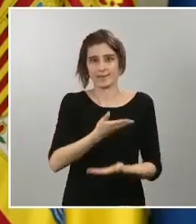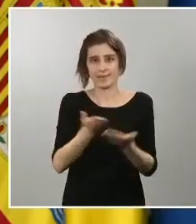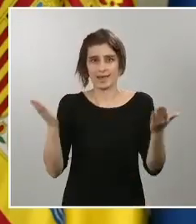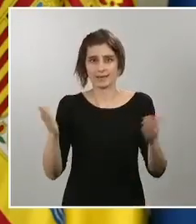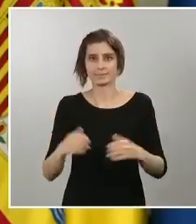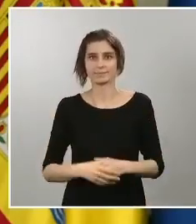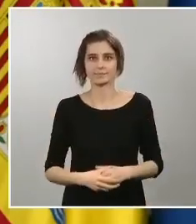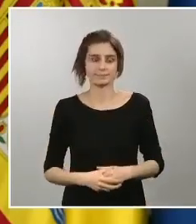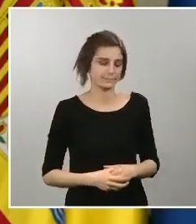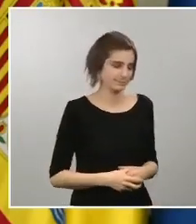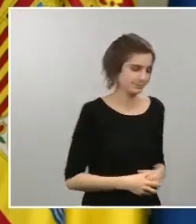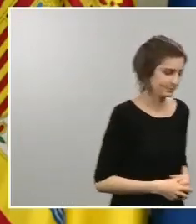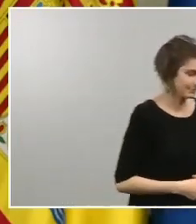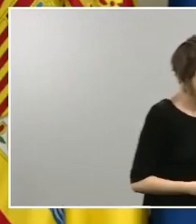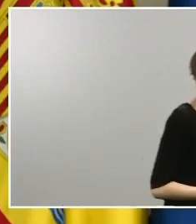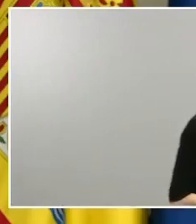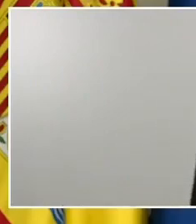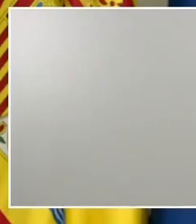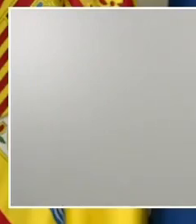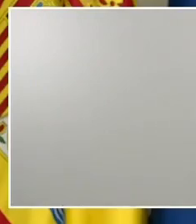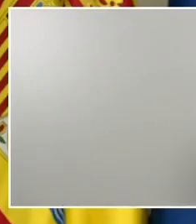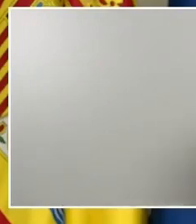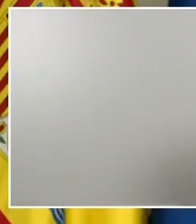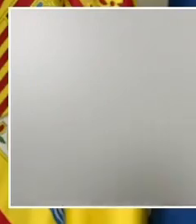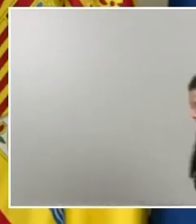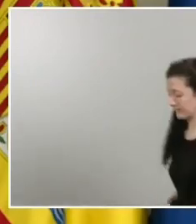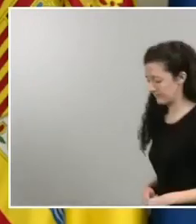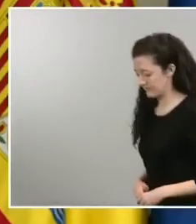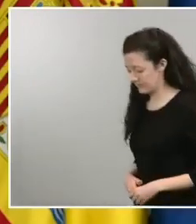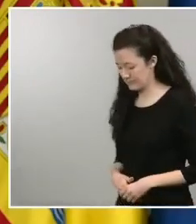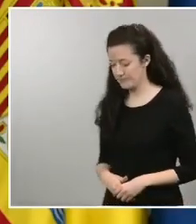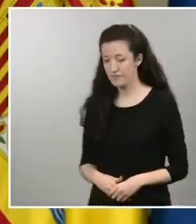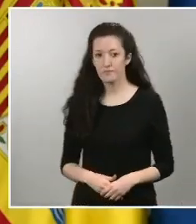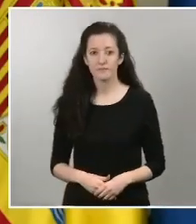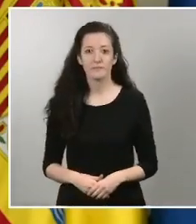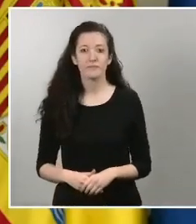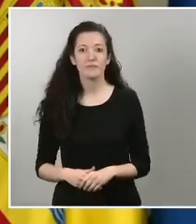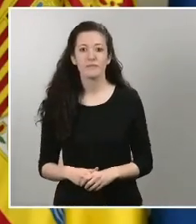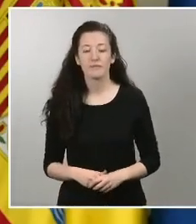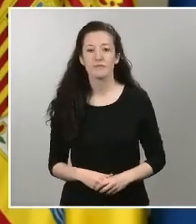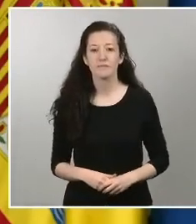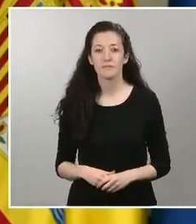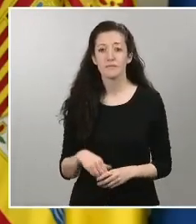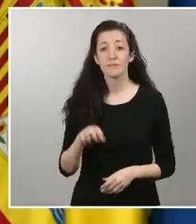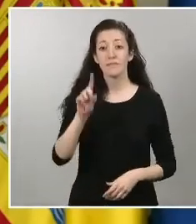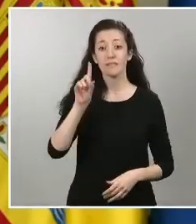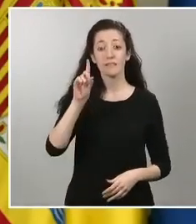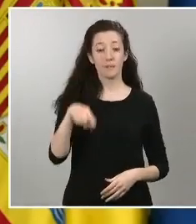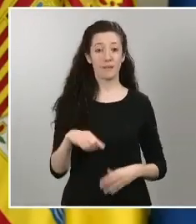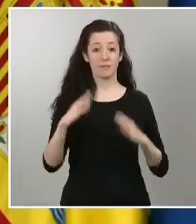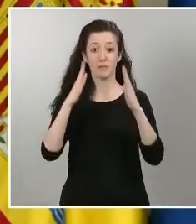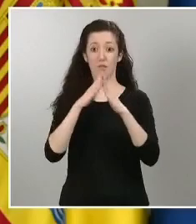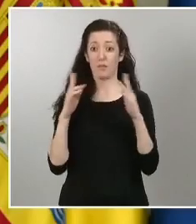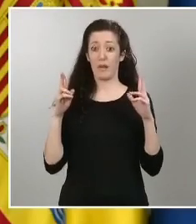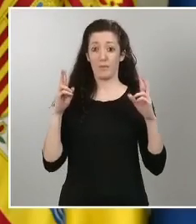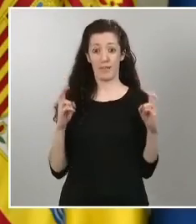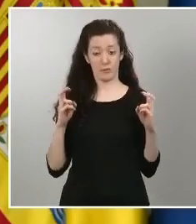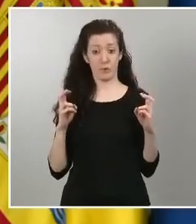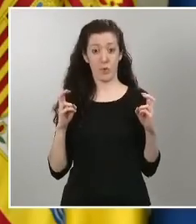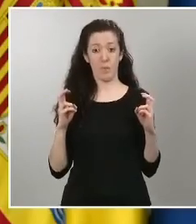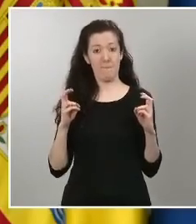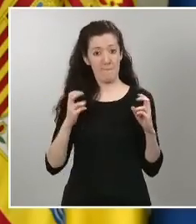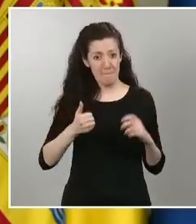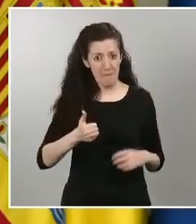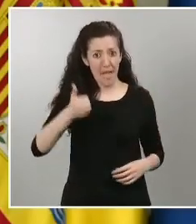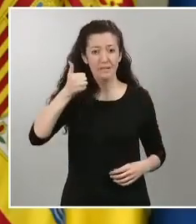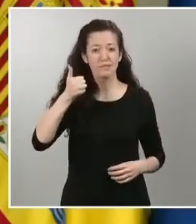de incrementar el confinamiento tiene que ver con una misión del gobierno de España y con una misión de nuestro pueblo tenemos